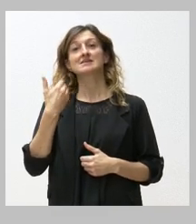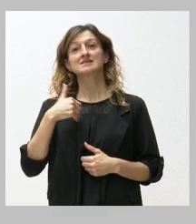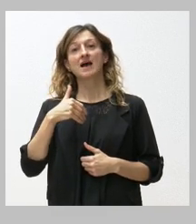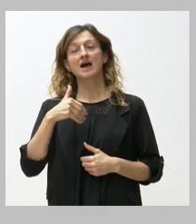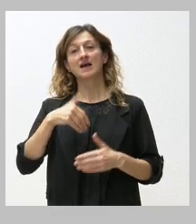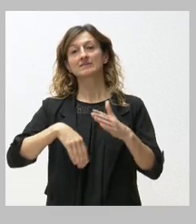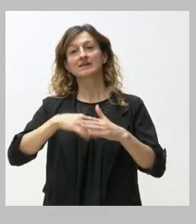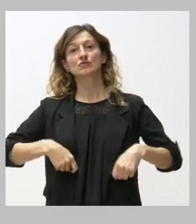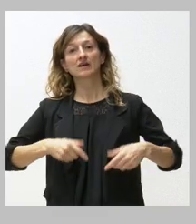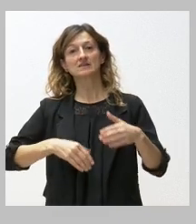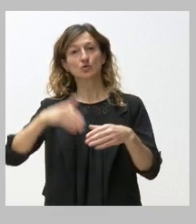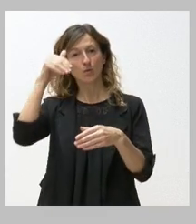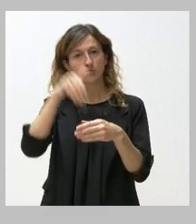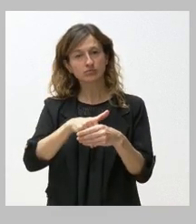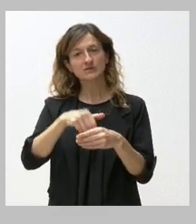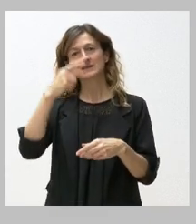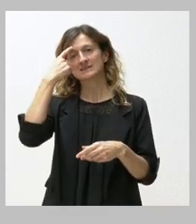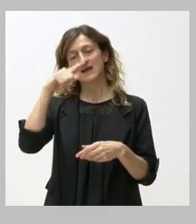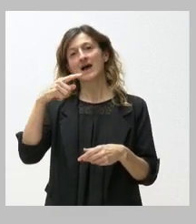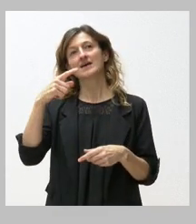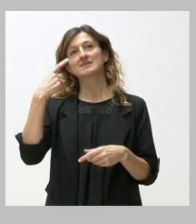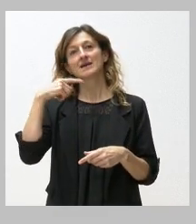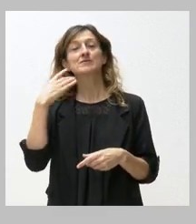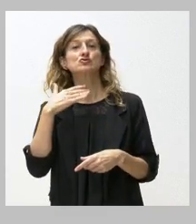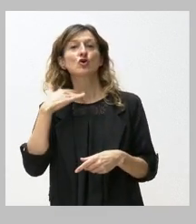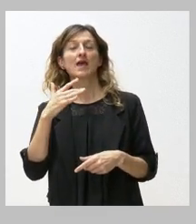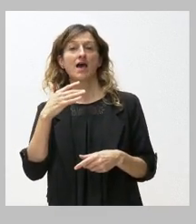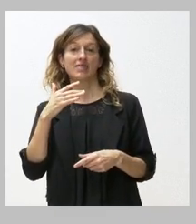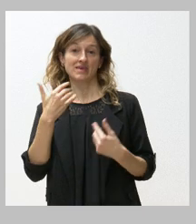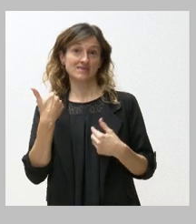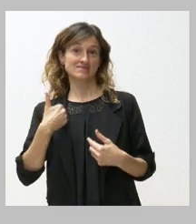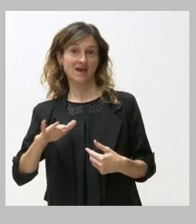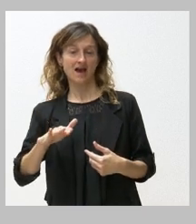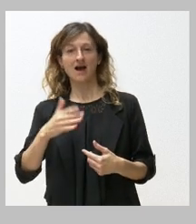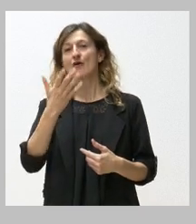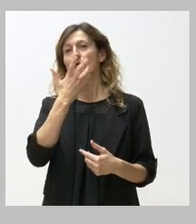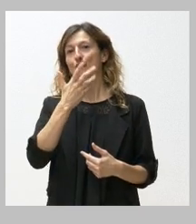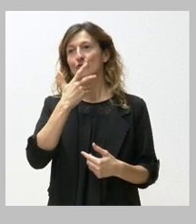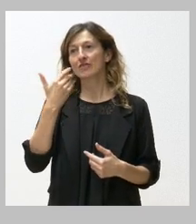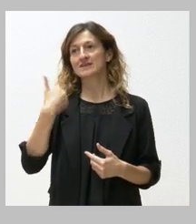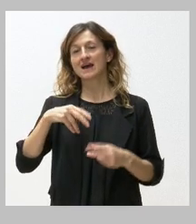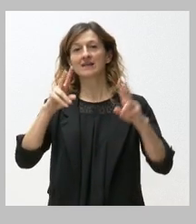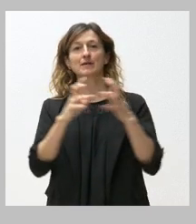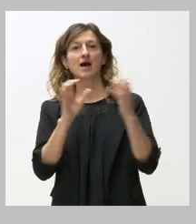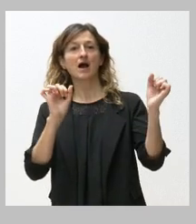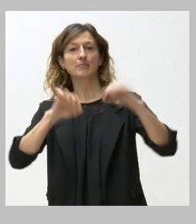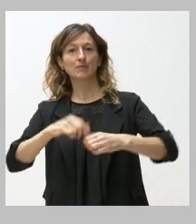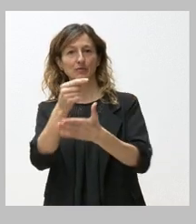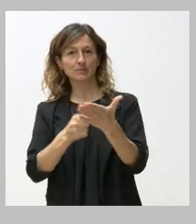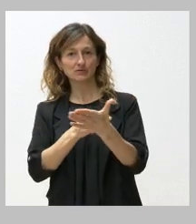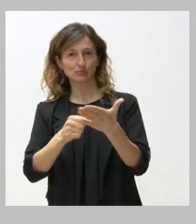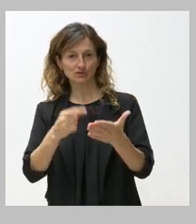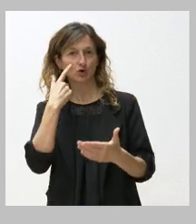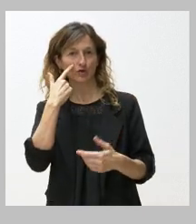techo de gasto ya conocen cuáles son las exigencias de Soria ya de cara a la aprobación del presupuesto y he